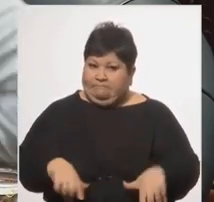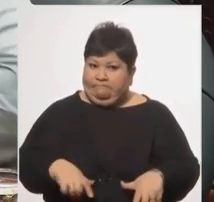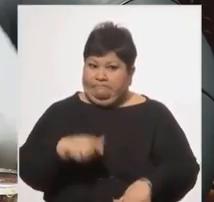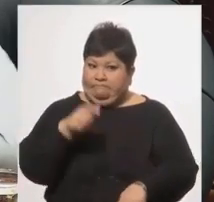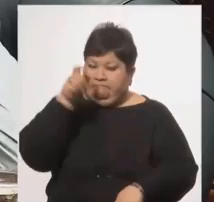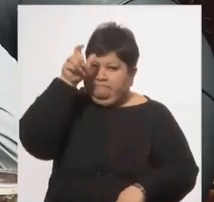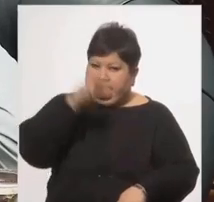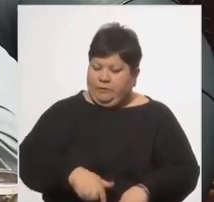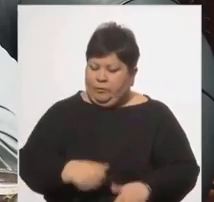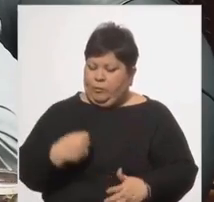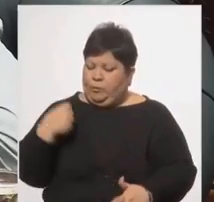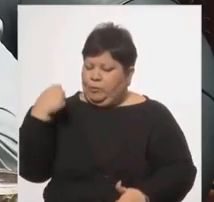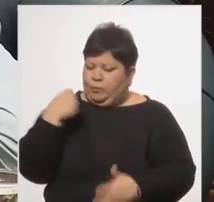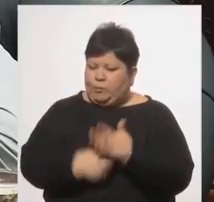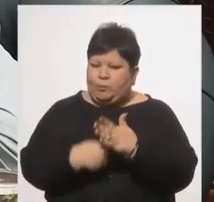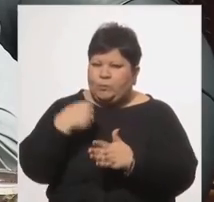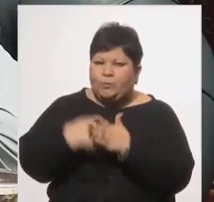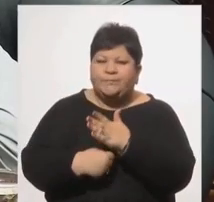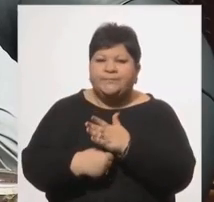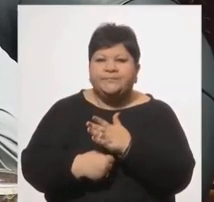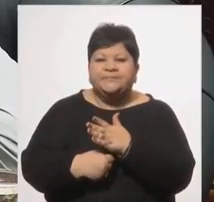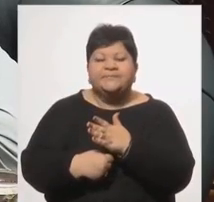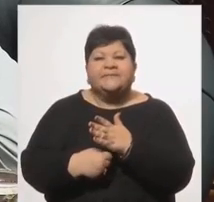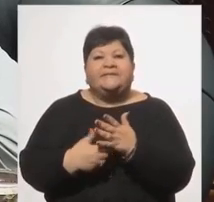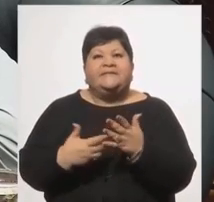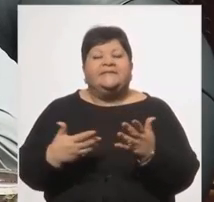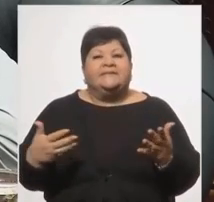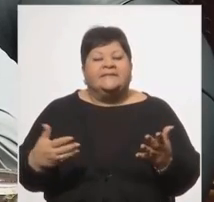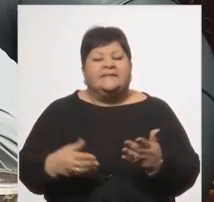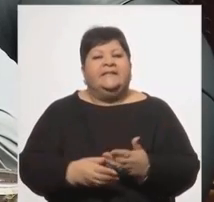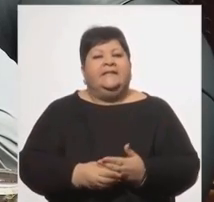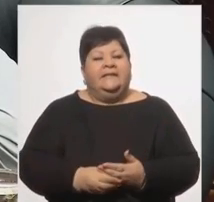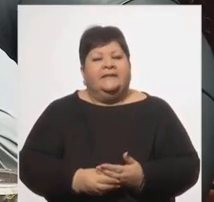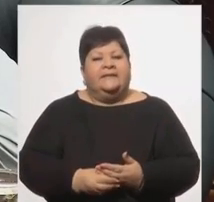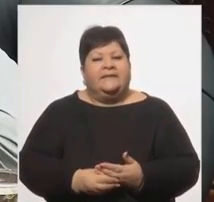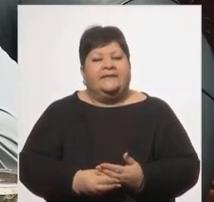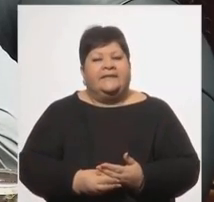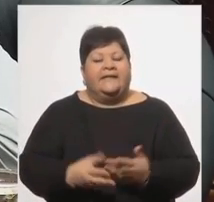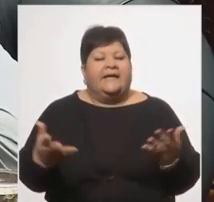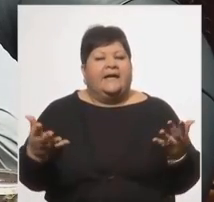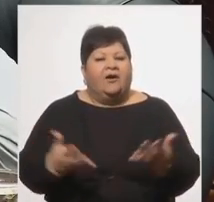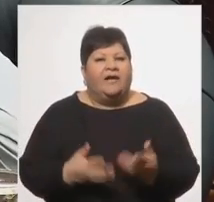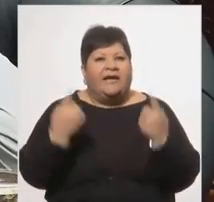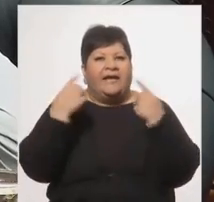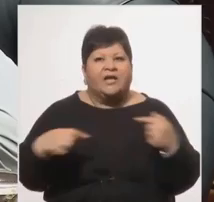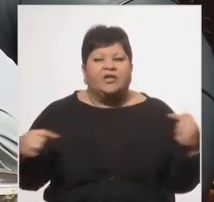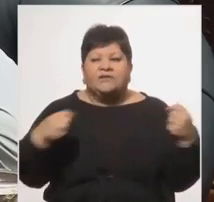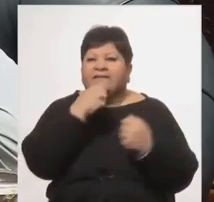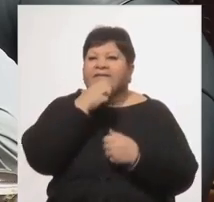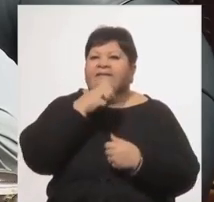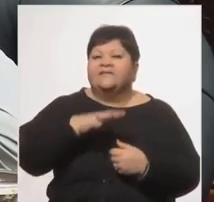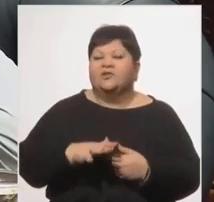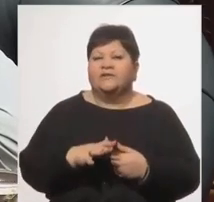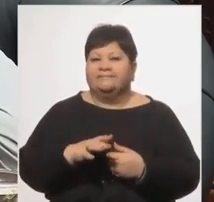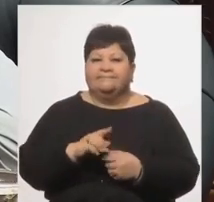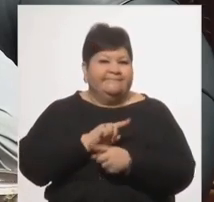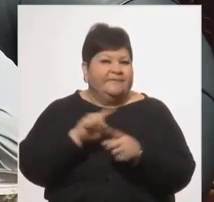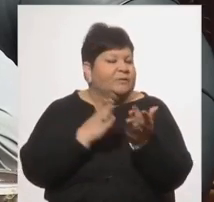Pero las vueltas de la historia, no toda la vida